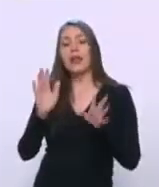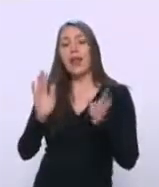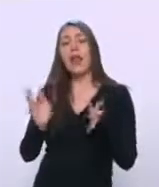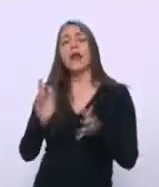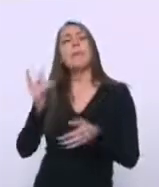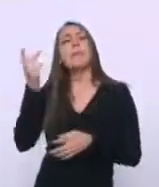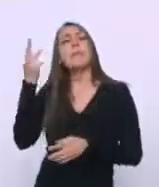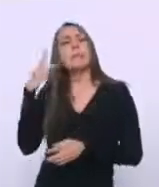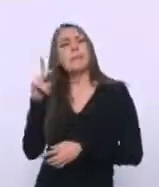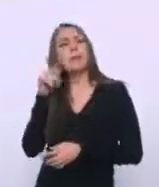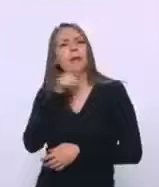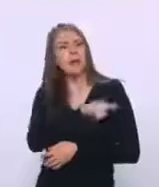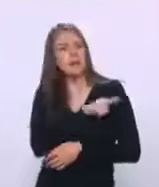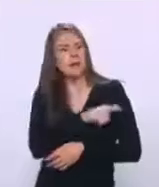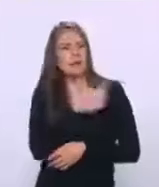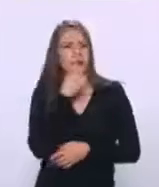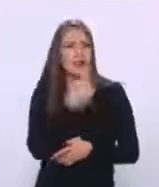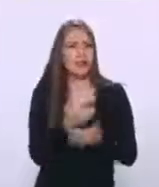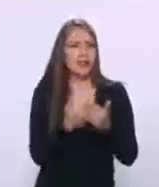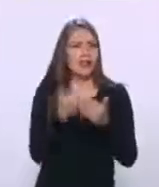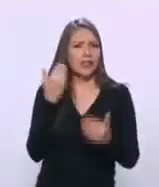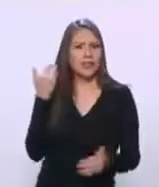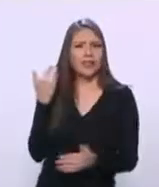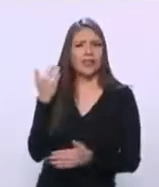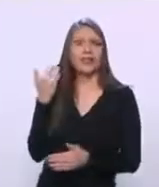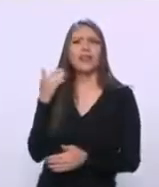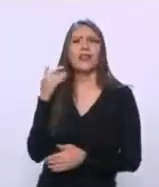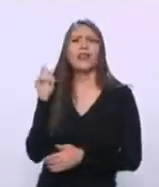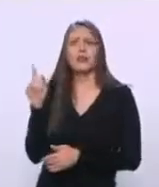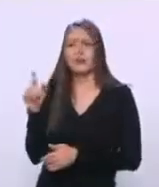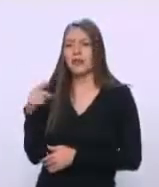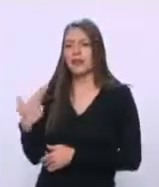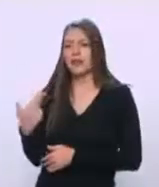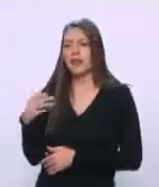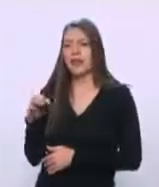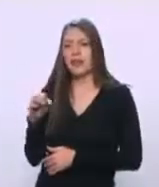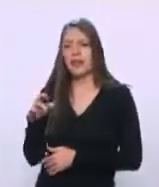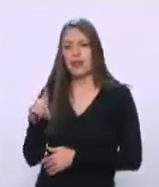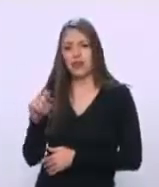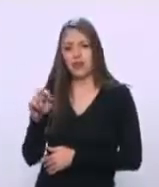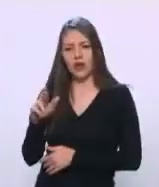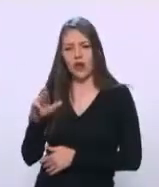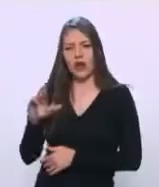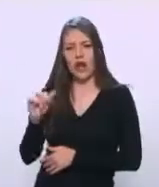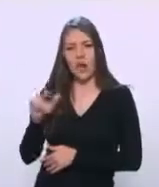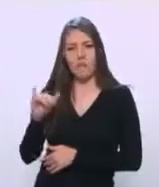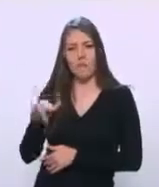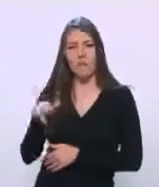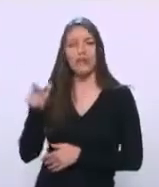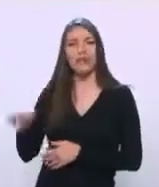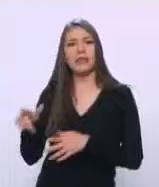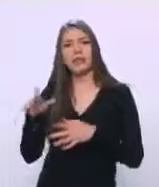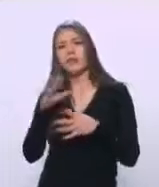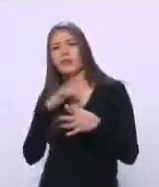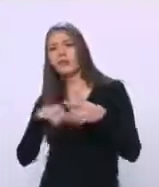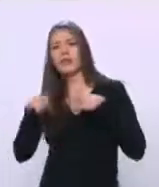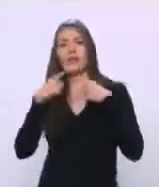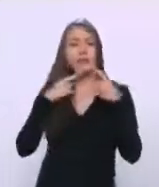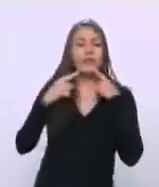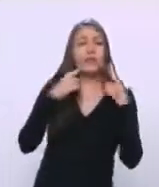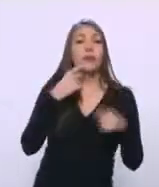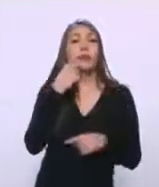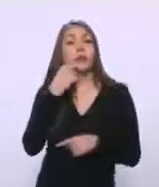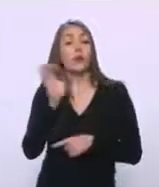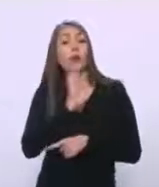decías que en una de las mesas que tanto participa Héctor Aguilar Camino señaló que de haber estado enterado de los actos de corrupción